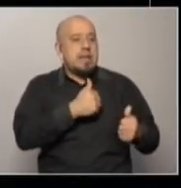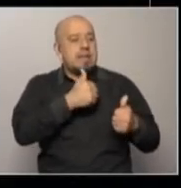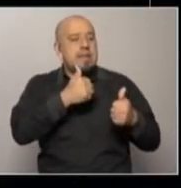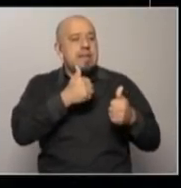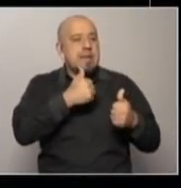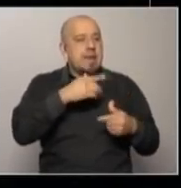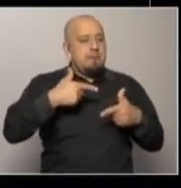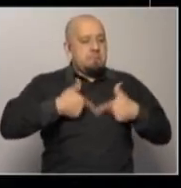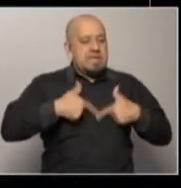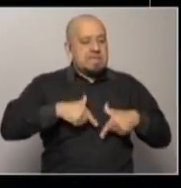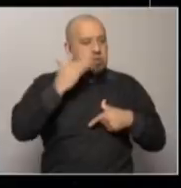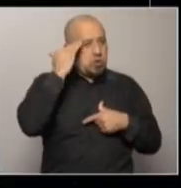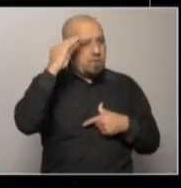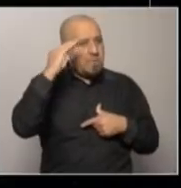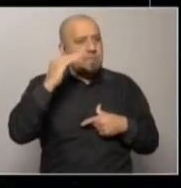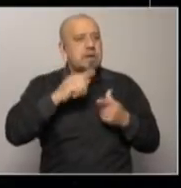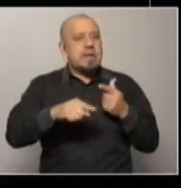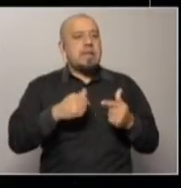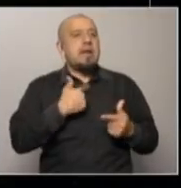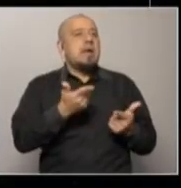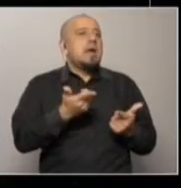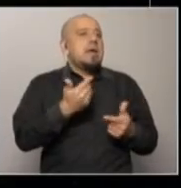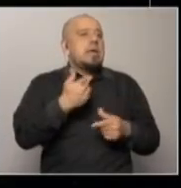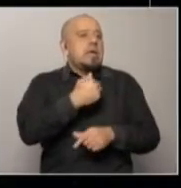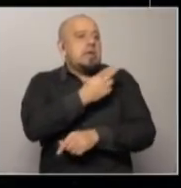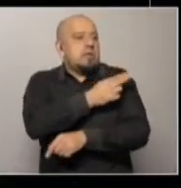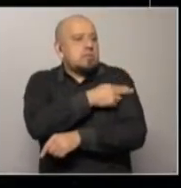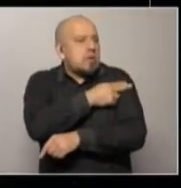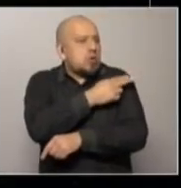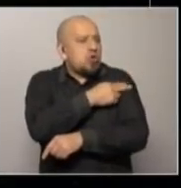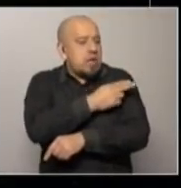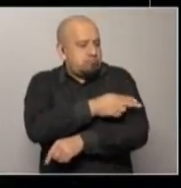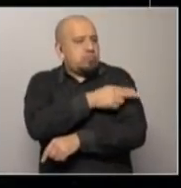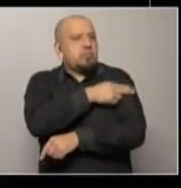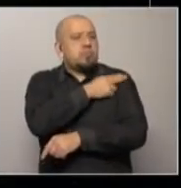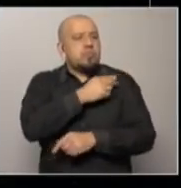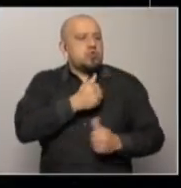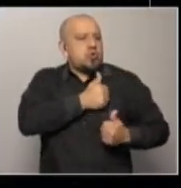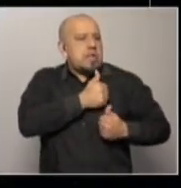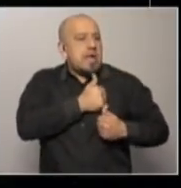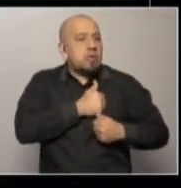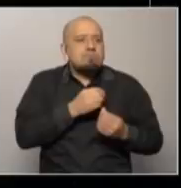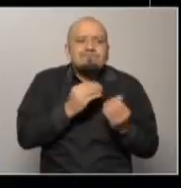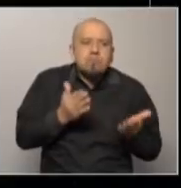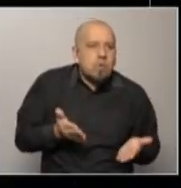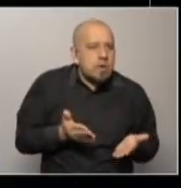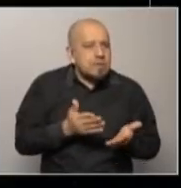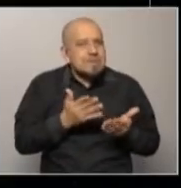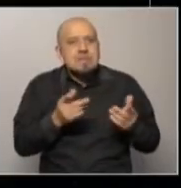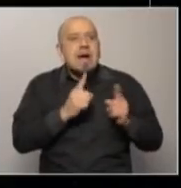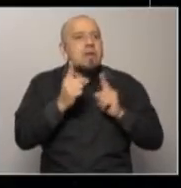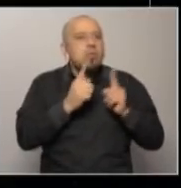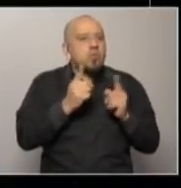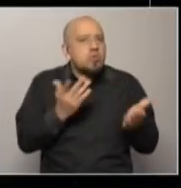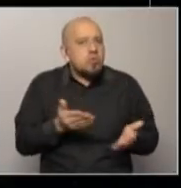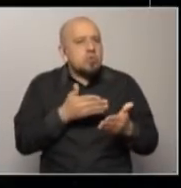todo un recorrido que hay que investigarlo y hay que chequear. ¿Qué pasó? No ahí hubo algún tipo de obstáculo